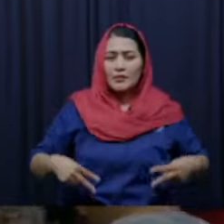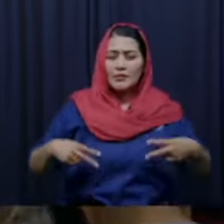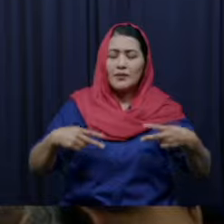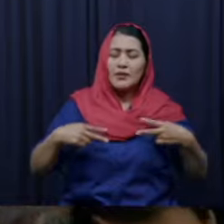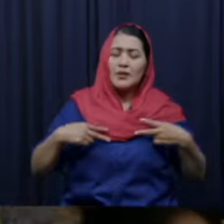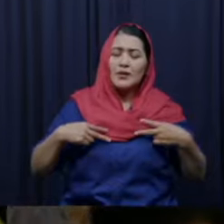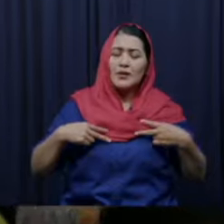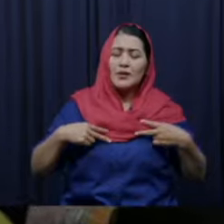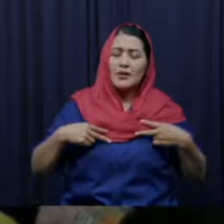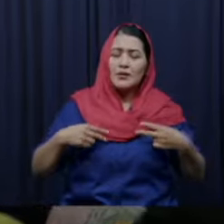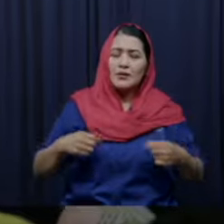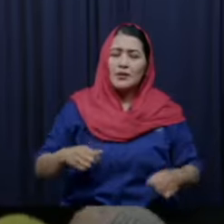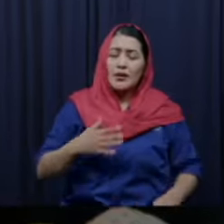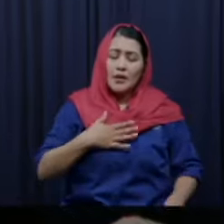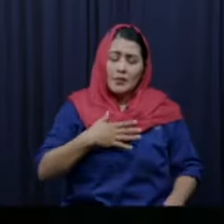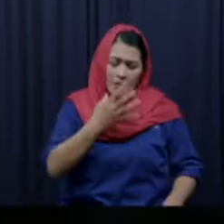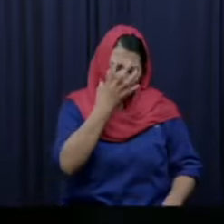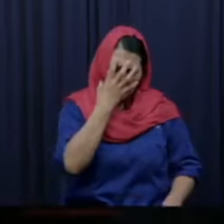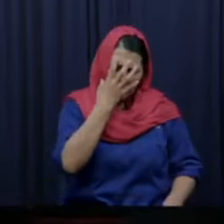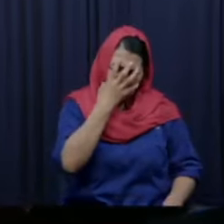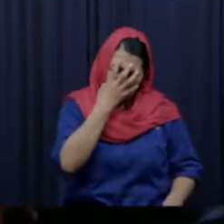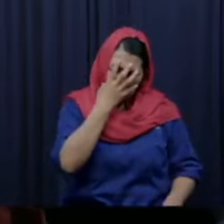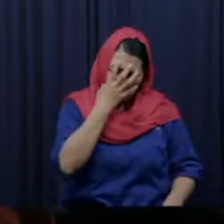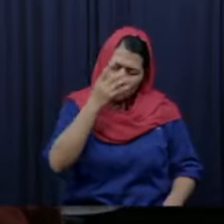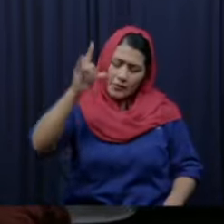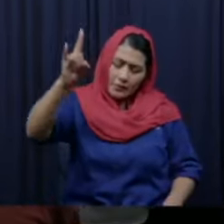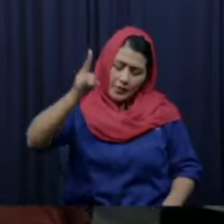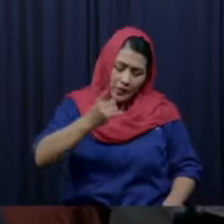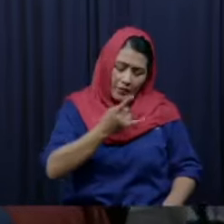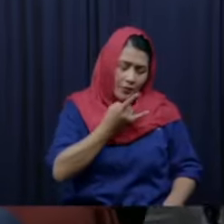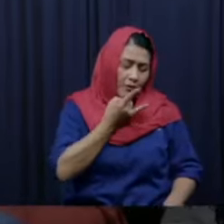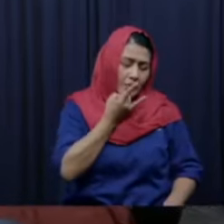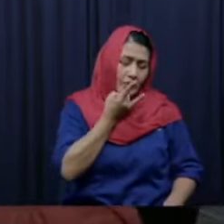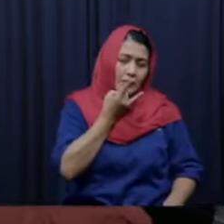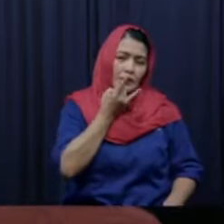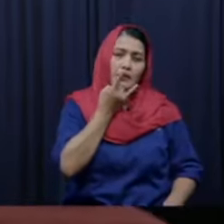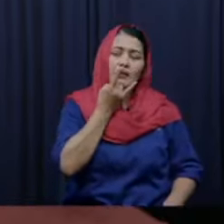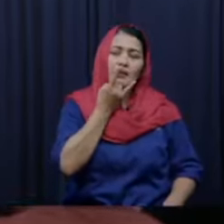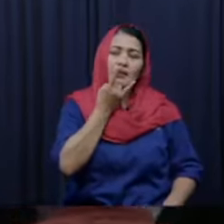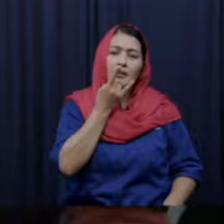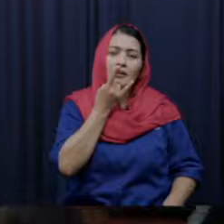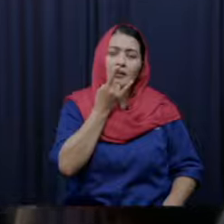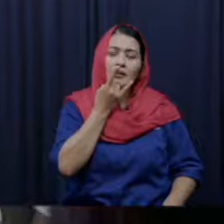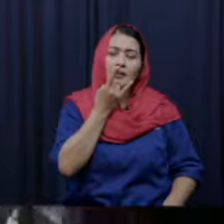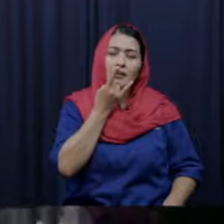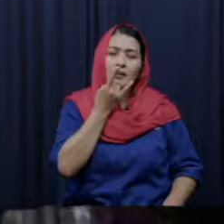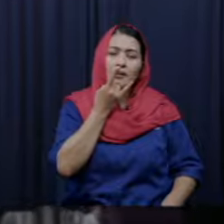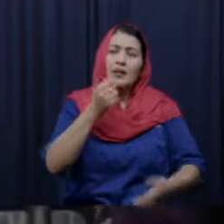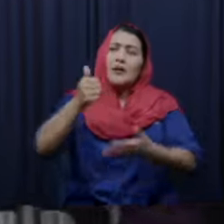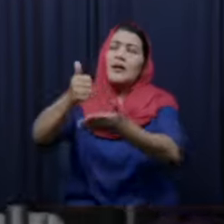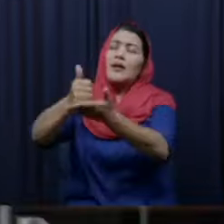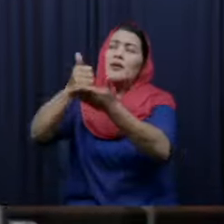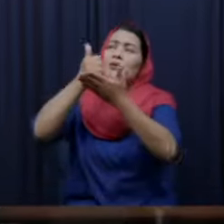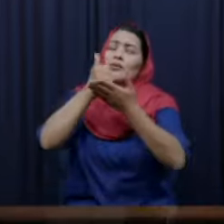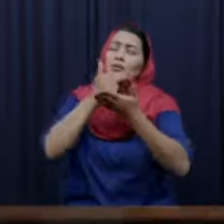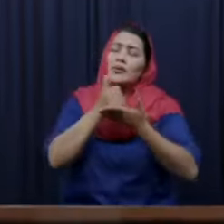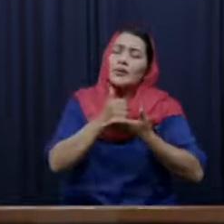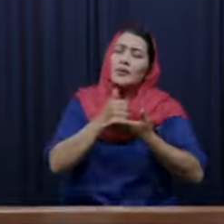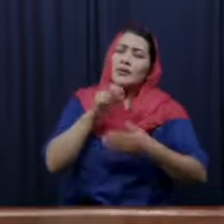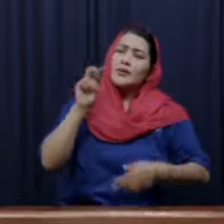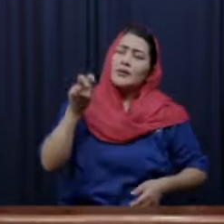también y no te pierdas la oportunidad que el Señor te está dando en esta hermosa tarde en este lugar